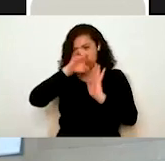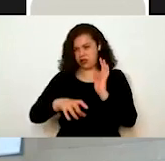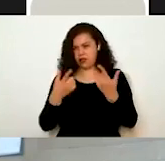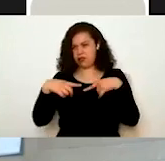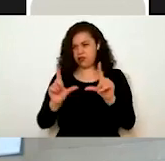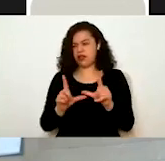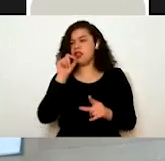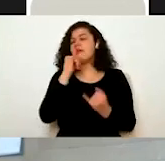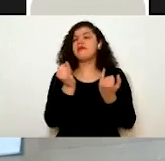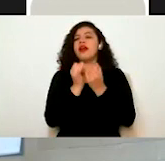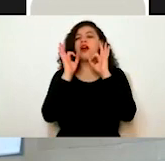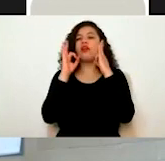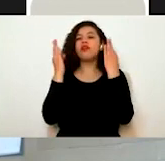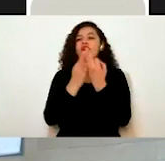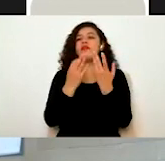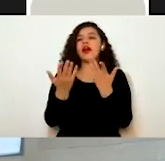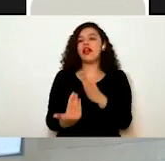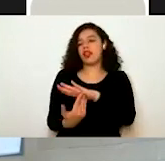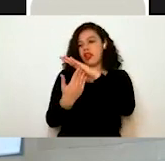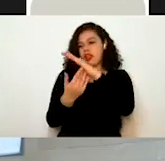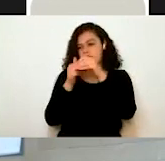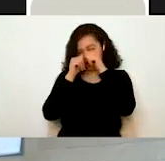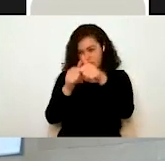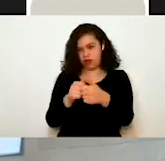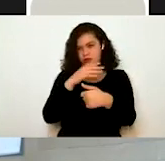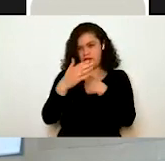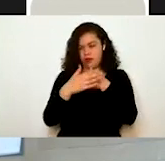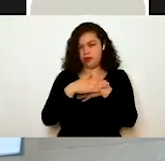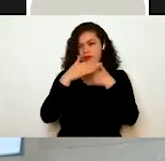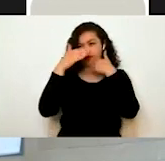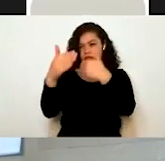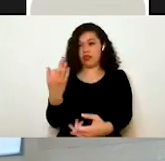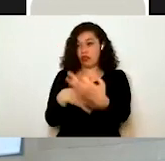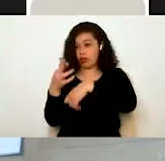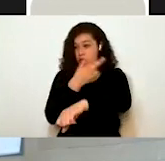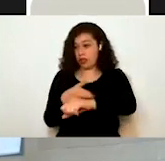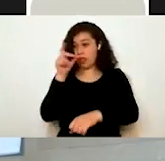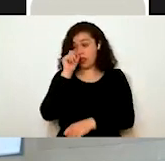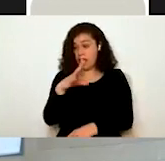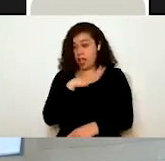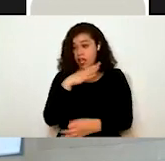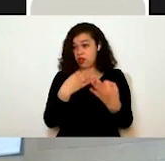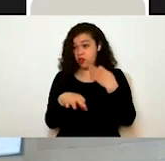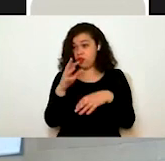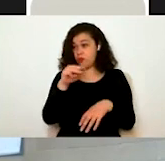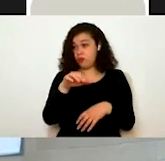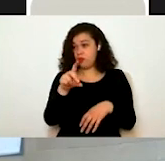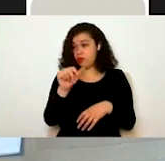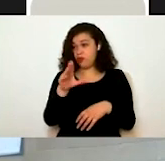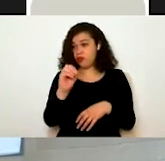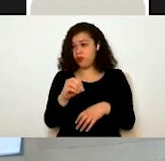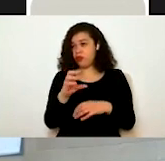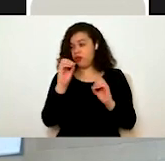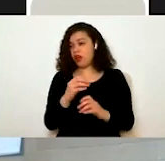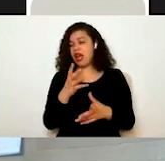del módulo de atención. Entonces, veremos más adelante, no todos los trámites tienen su propio módulo, ¿no? Sino que hay algunos servicios o trámites que se